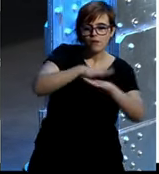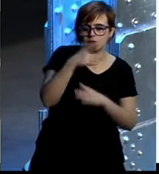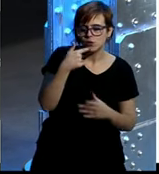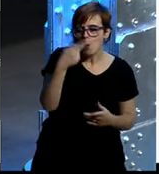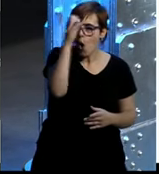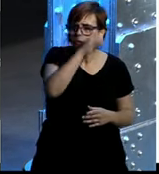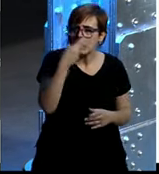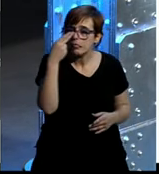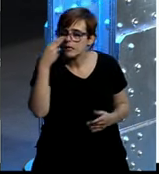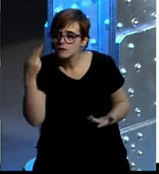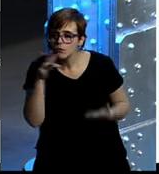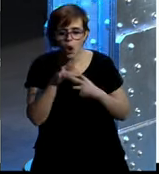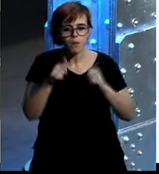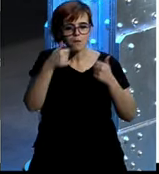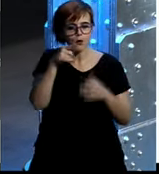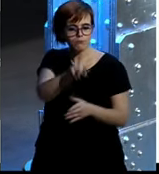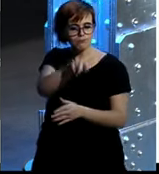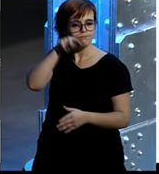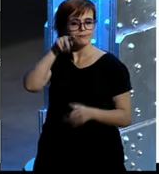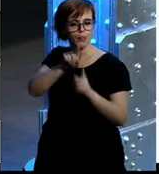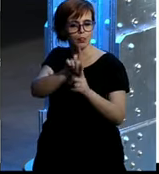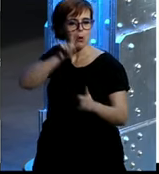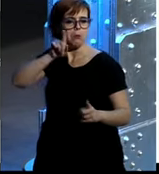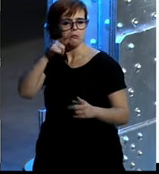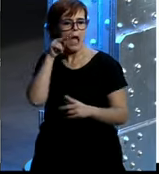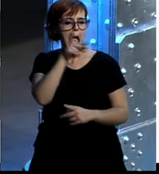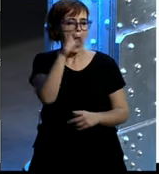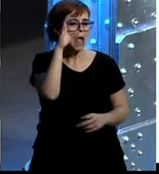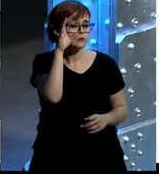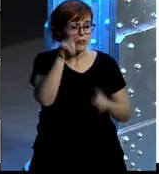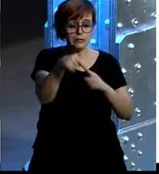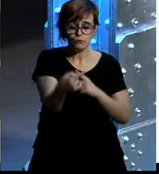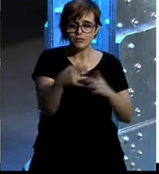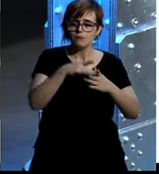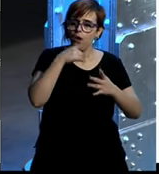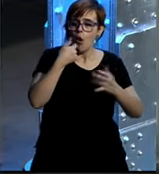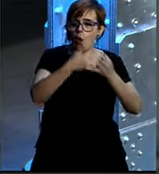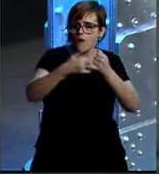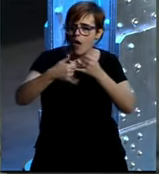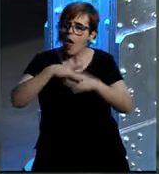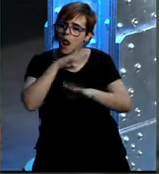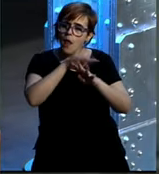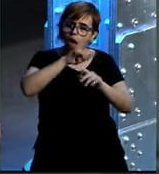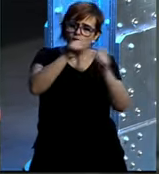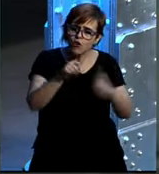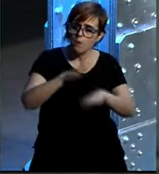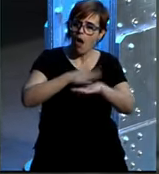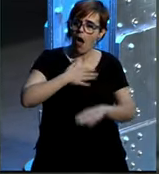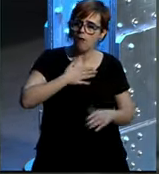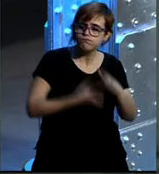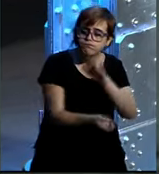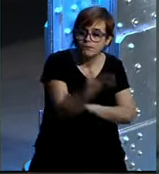veían. Entonces, lo primero que hicimos fue la escucha. Después empezamos a desarrollar nuestros propios canales, que ahora os contaré cómo, y empezamos después ya a ser mucho más